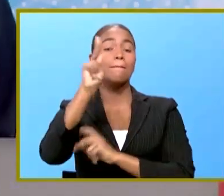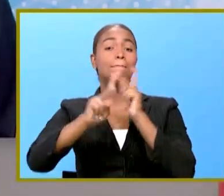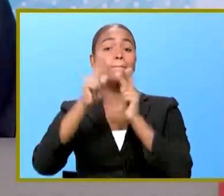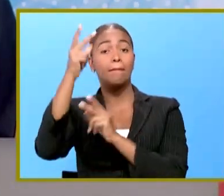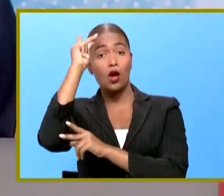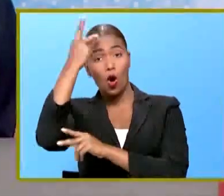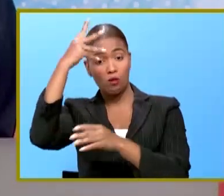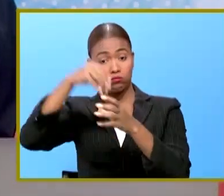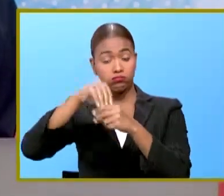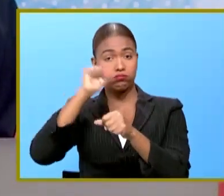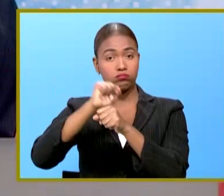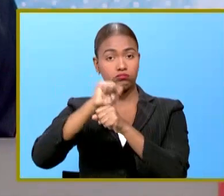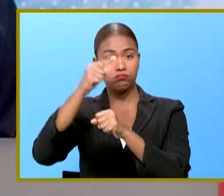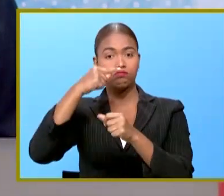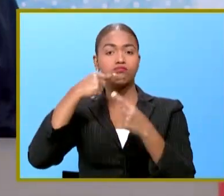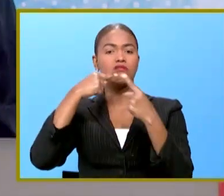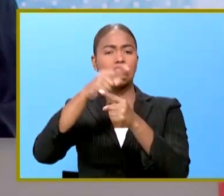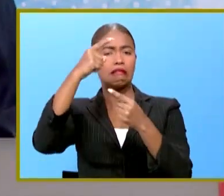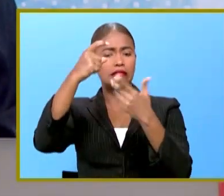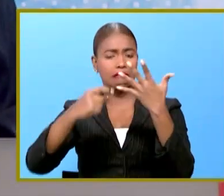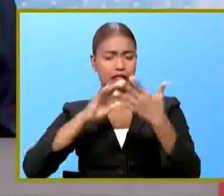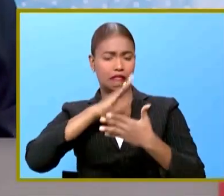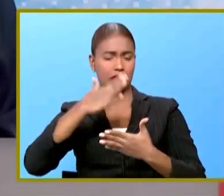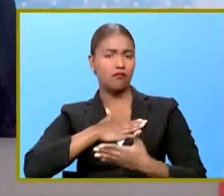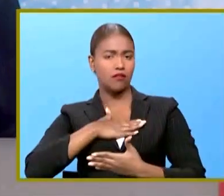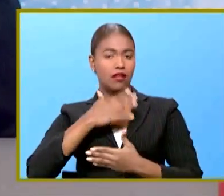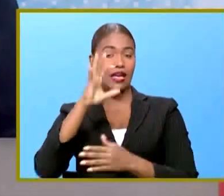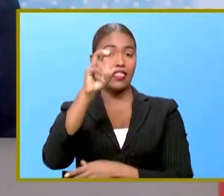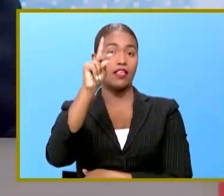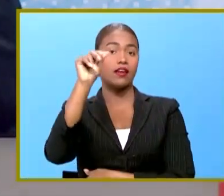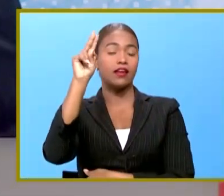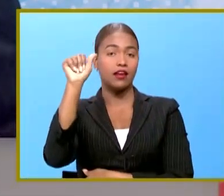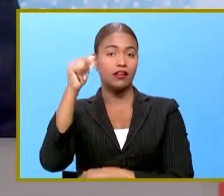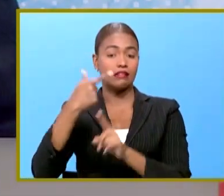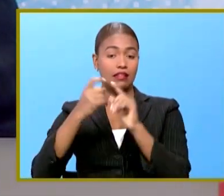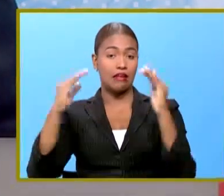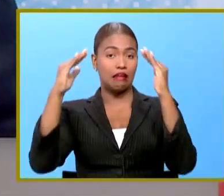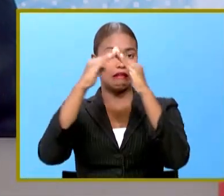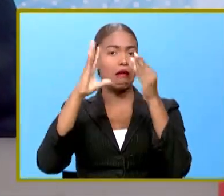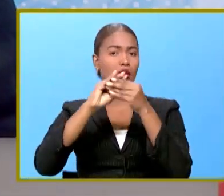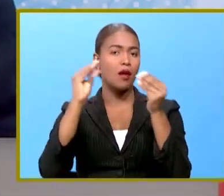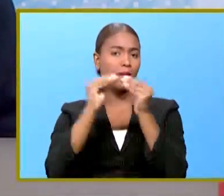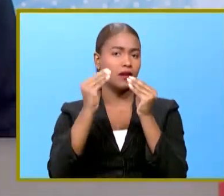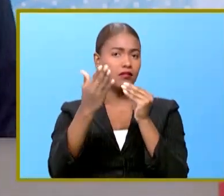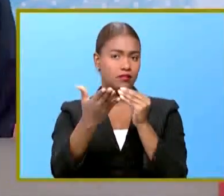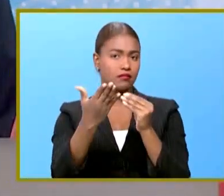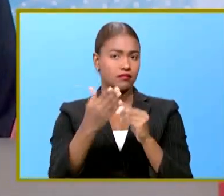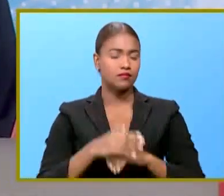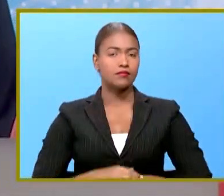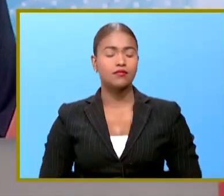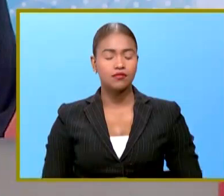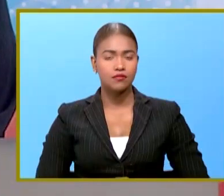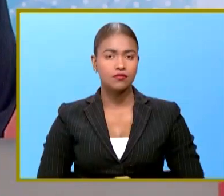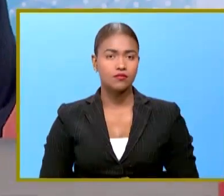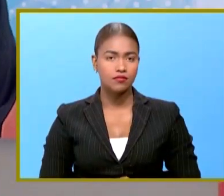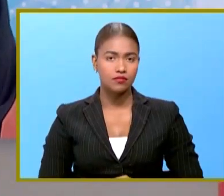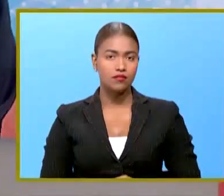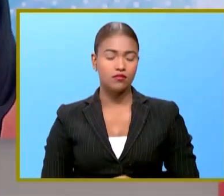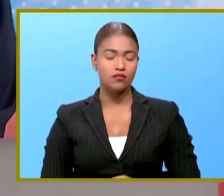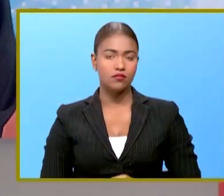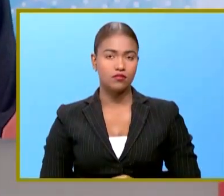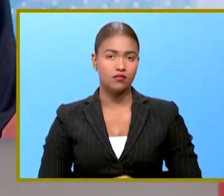torno a la declaración jurada de bienes. Edania Peña desde el Congreso Nacional con los detalles. Paso contigo, Edania. Buenas noches. Adelante.